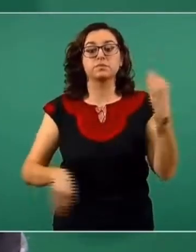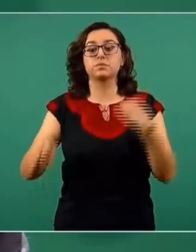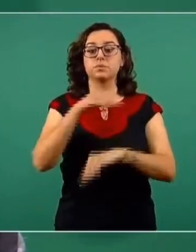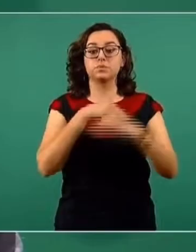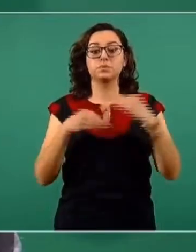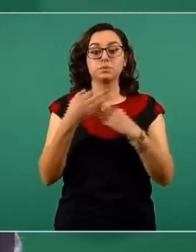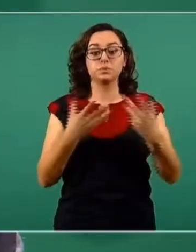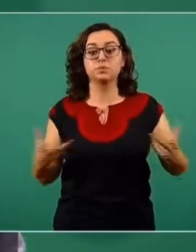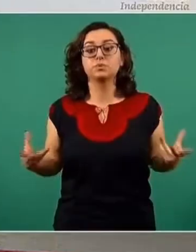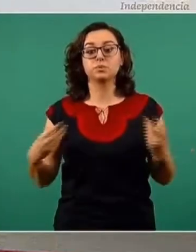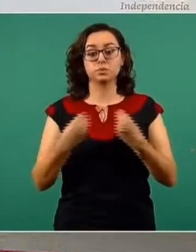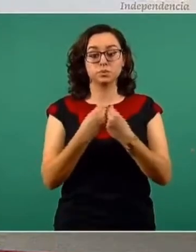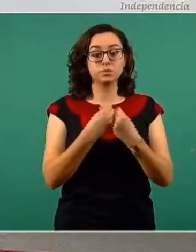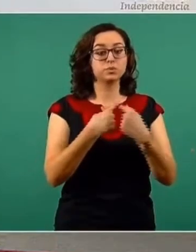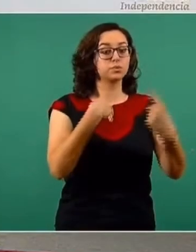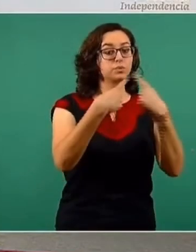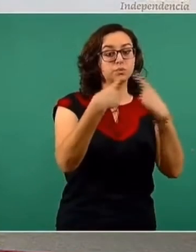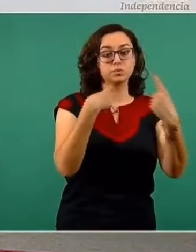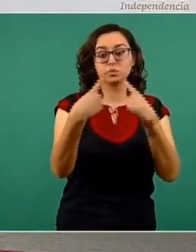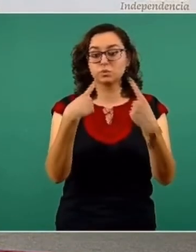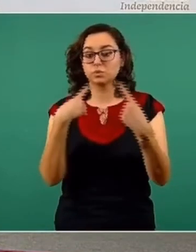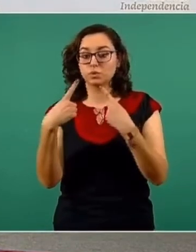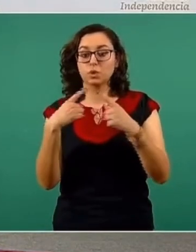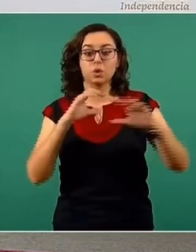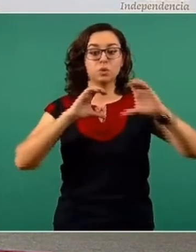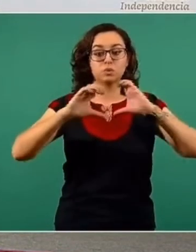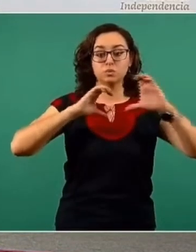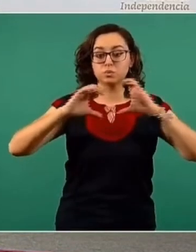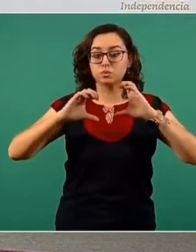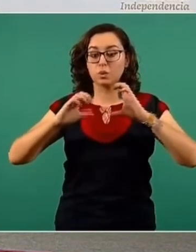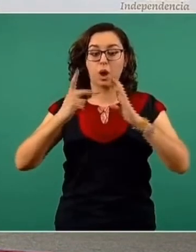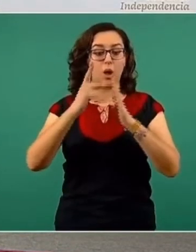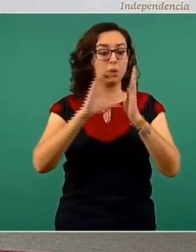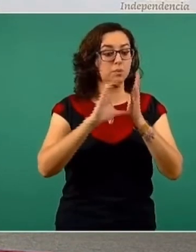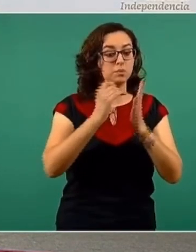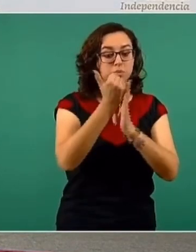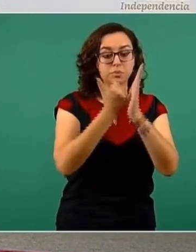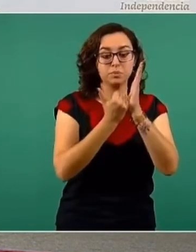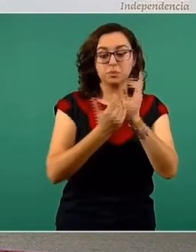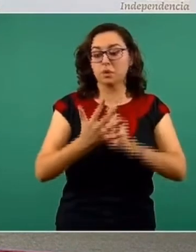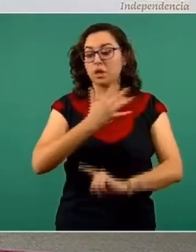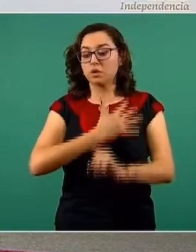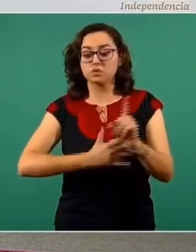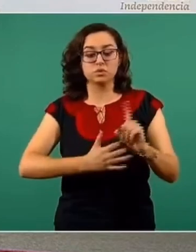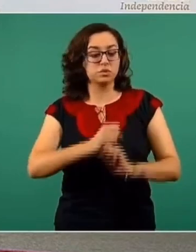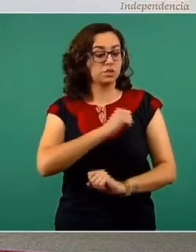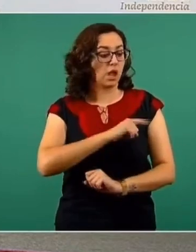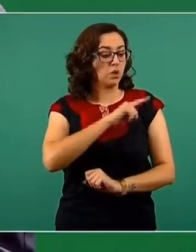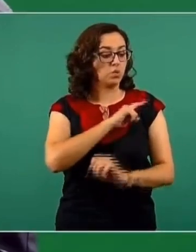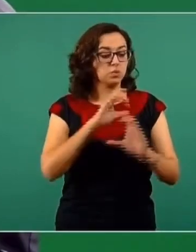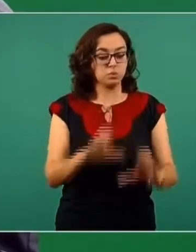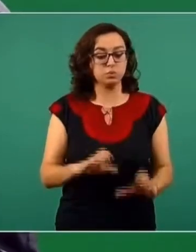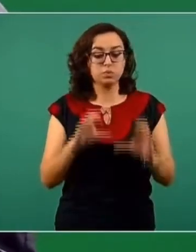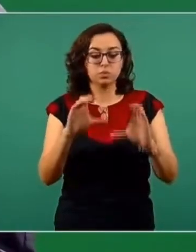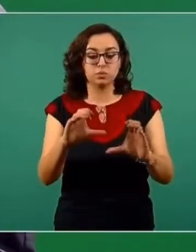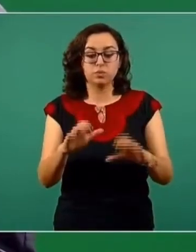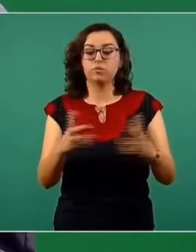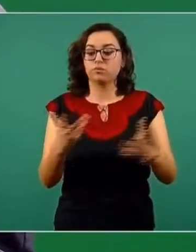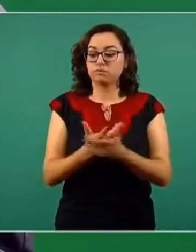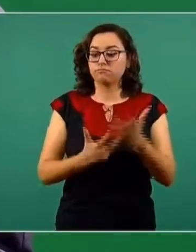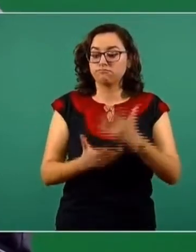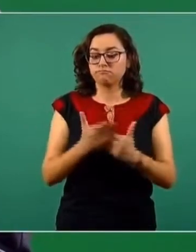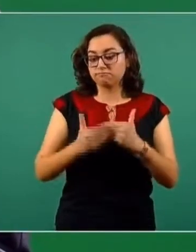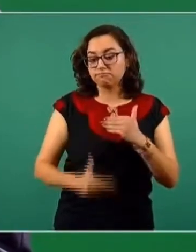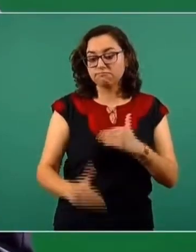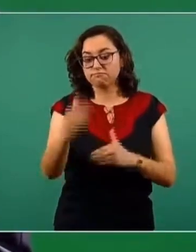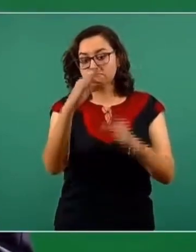familiaricemos con los protocolos de seguridad sanitaria en el ambiente escolar y que los pongamos en práctica, que